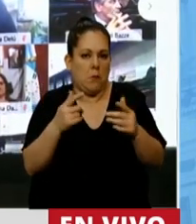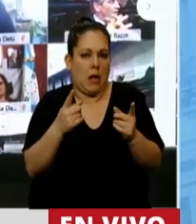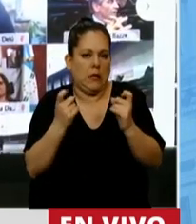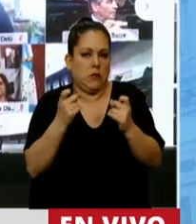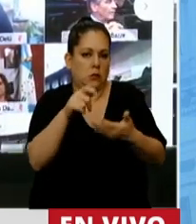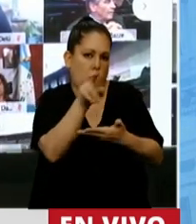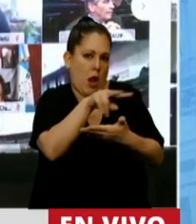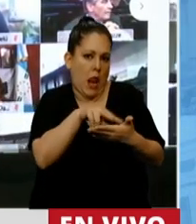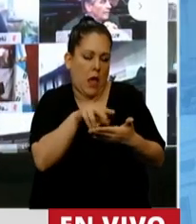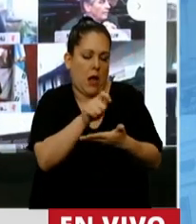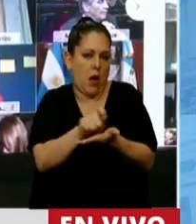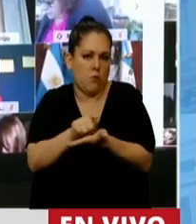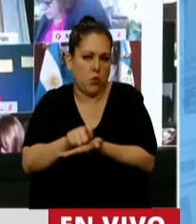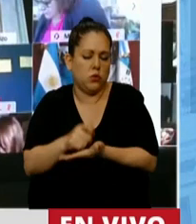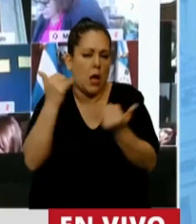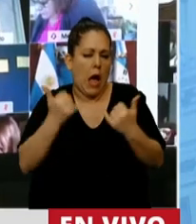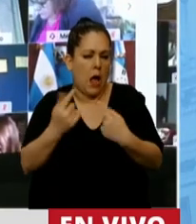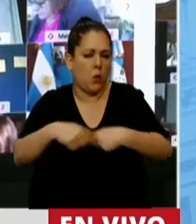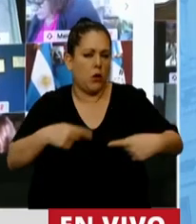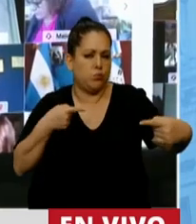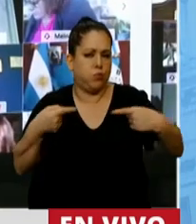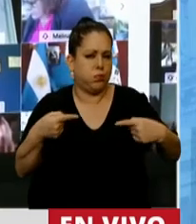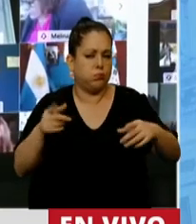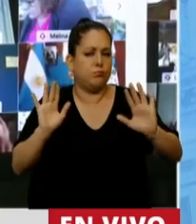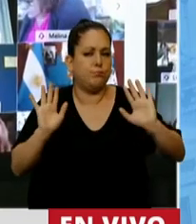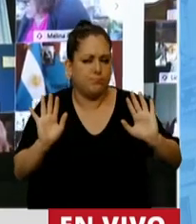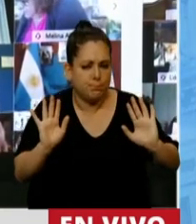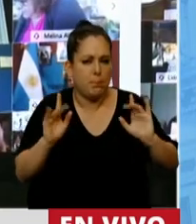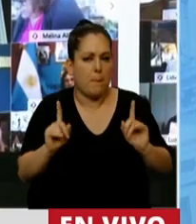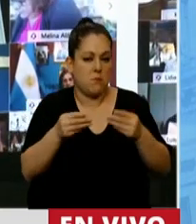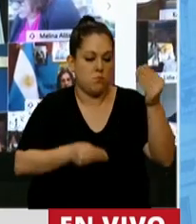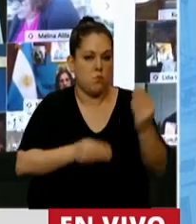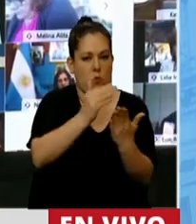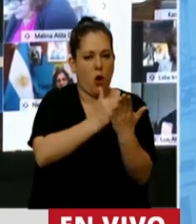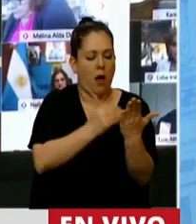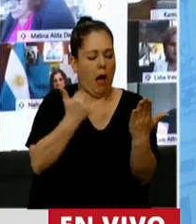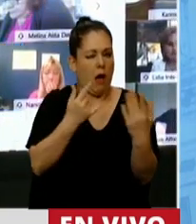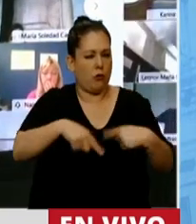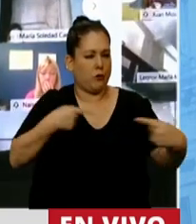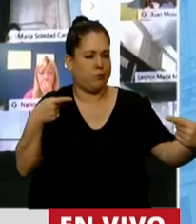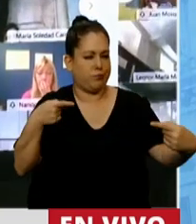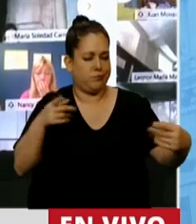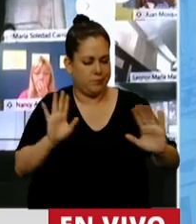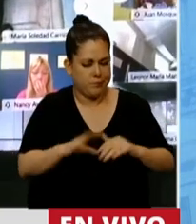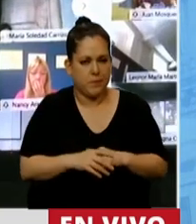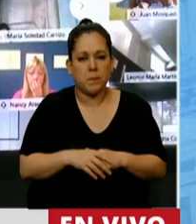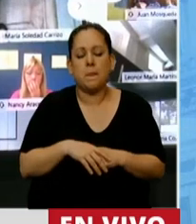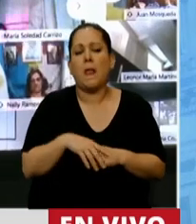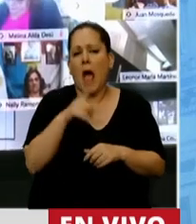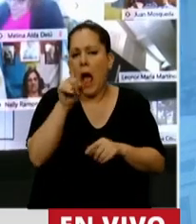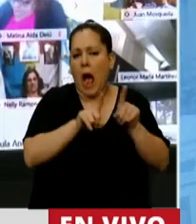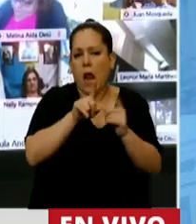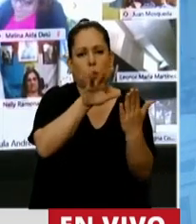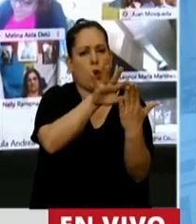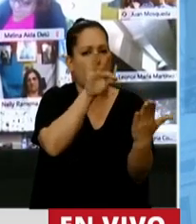en algunas cuestiones controvertidas que presenta este proyecto de ley. En primer lugar, voy a citar solamente algunas,